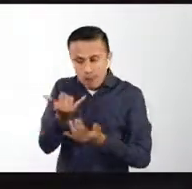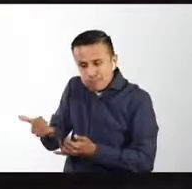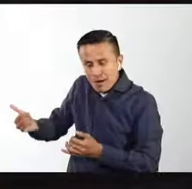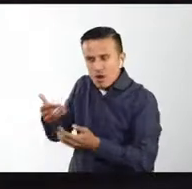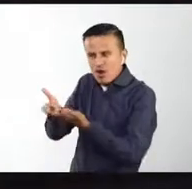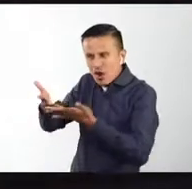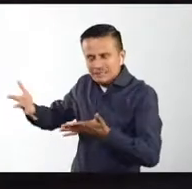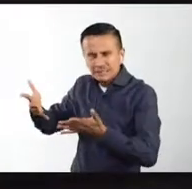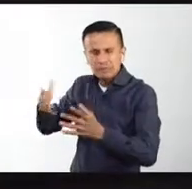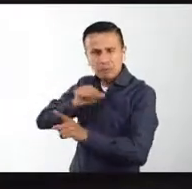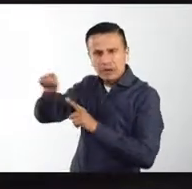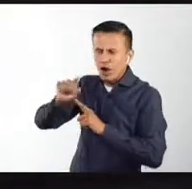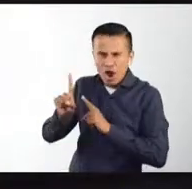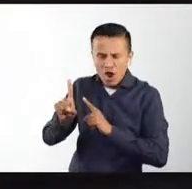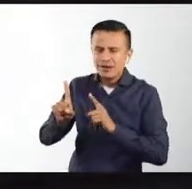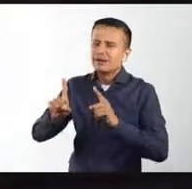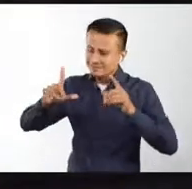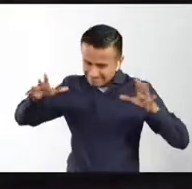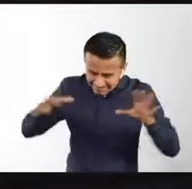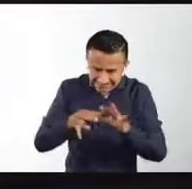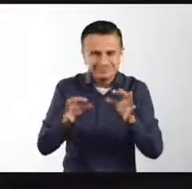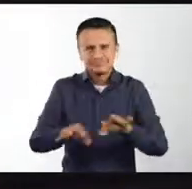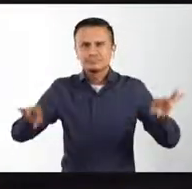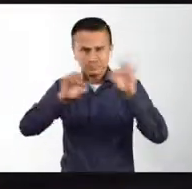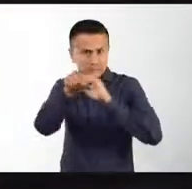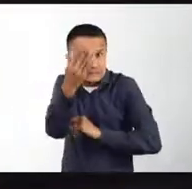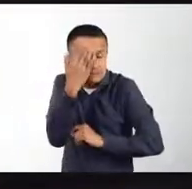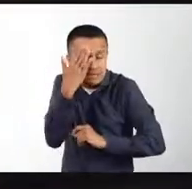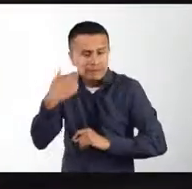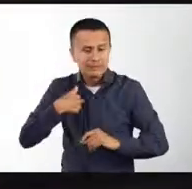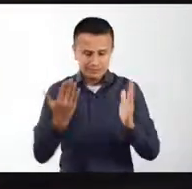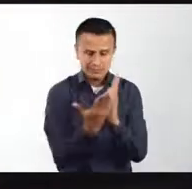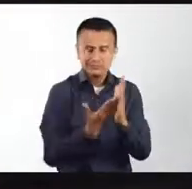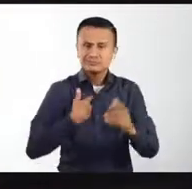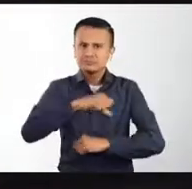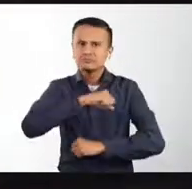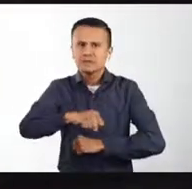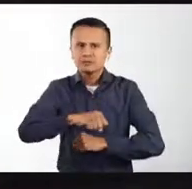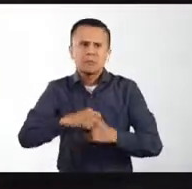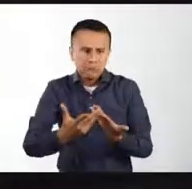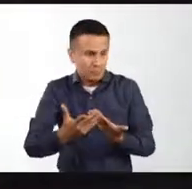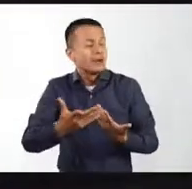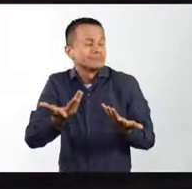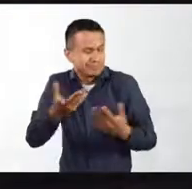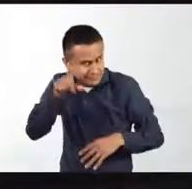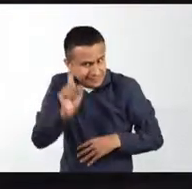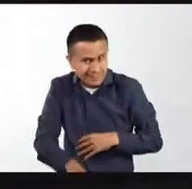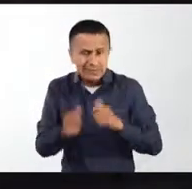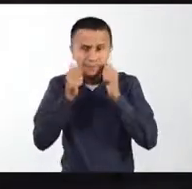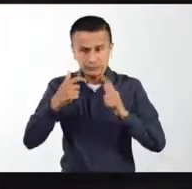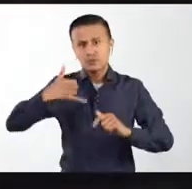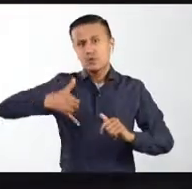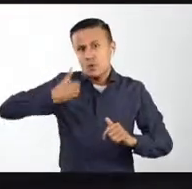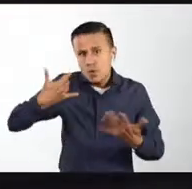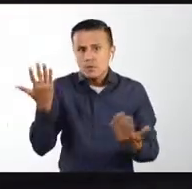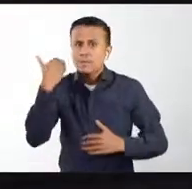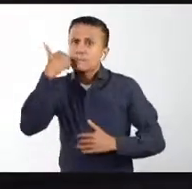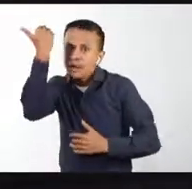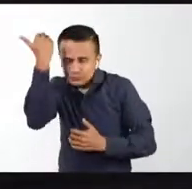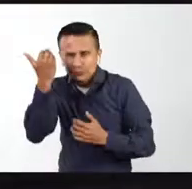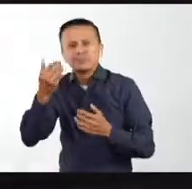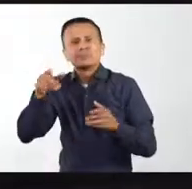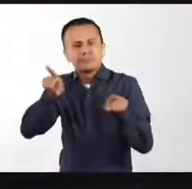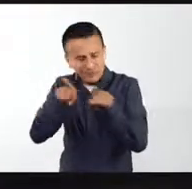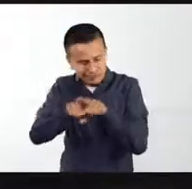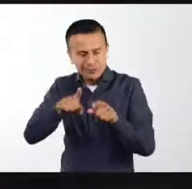aprendizaje a lo largo de la vida, porque tenemos que recordar que el derecho a la educación es también un derecho de personas jóvenes